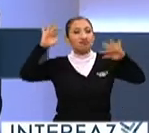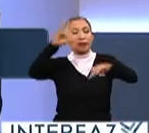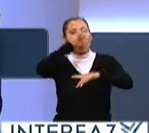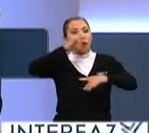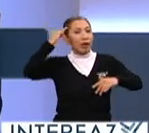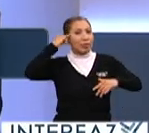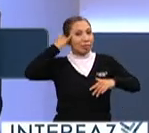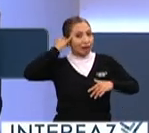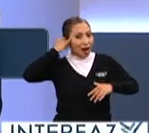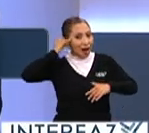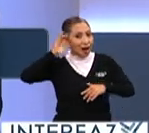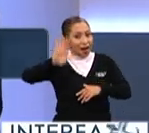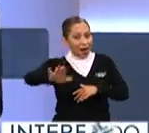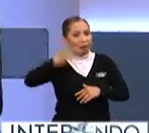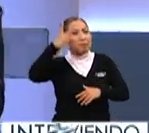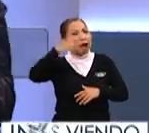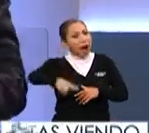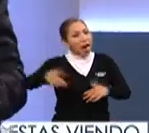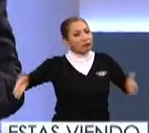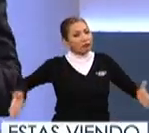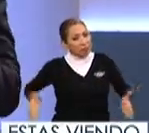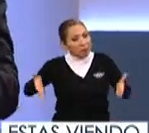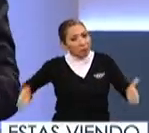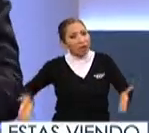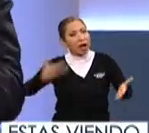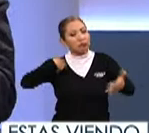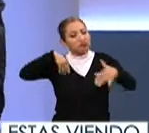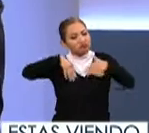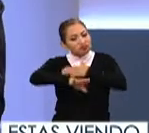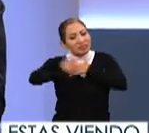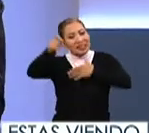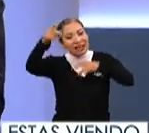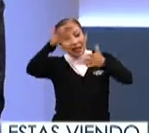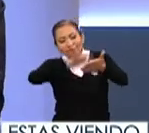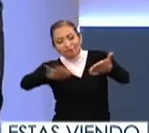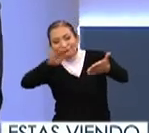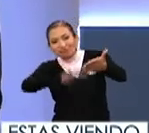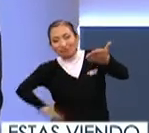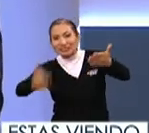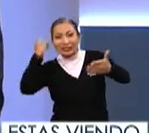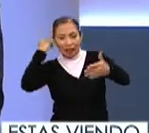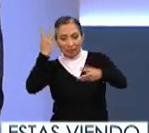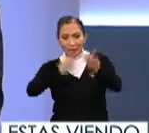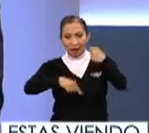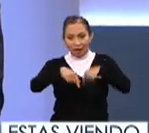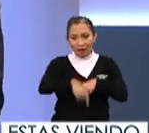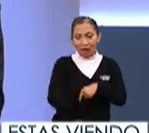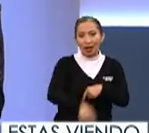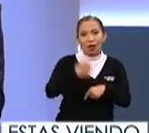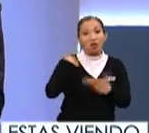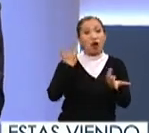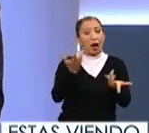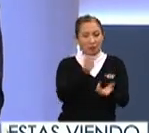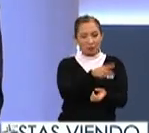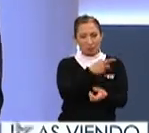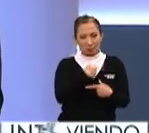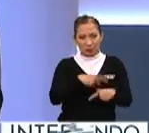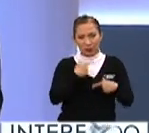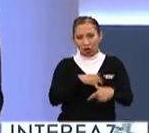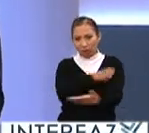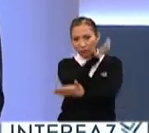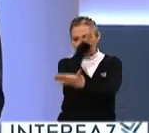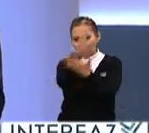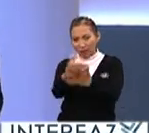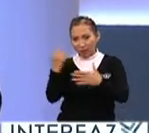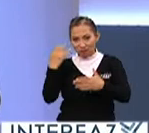lengua indígena precisamente para fomentar el acceso a estos textos indígenas. Está con nosotros en el Estudio Alin que formó parte directa de